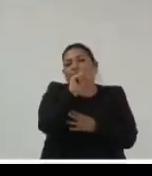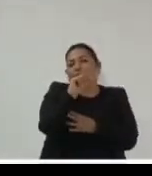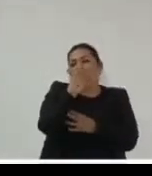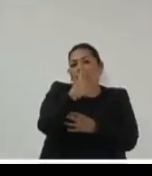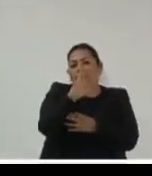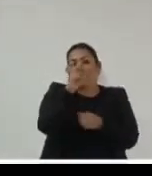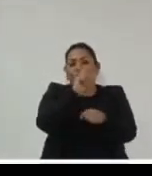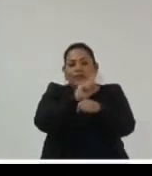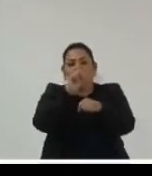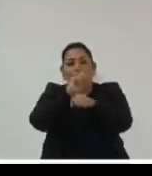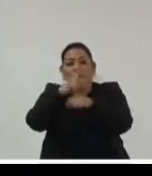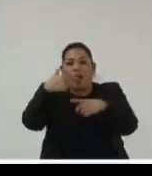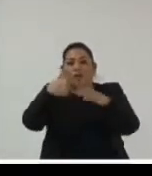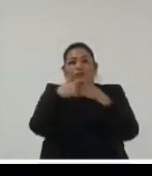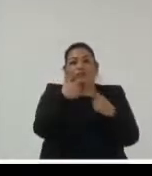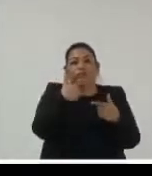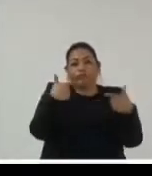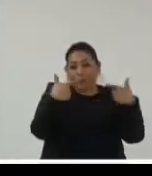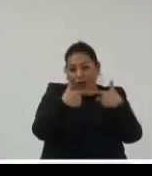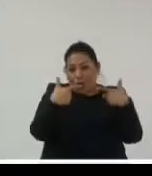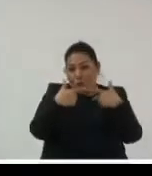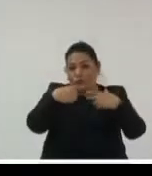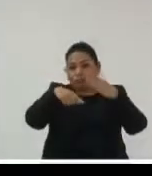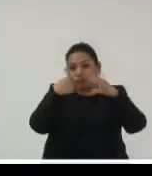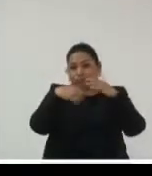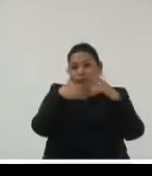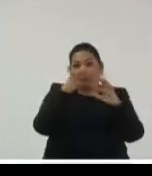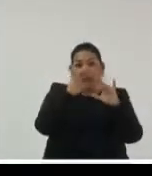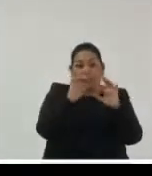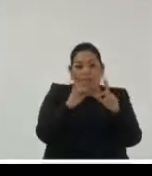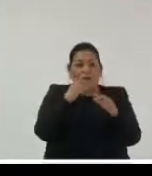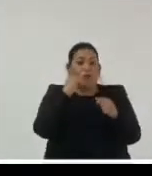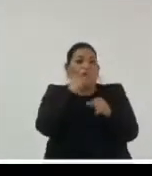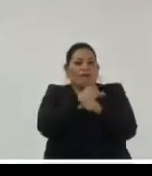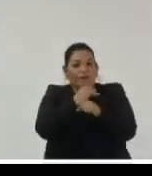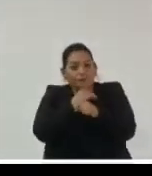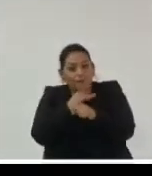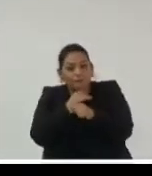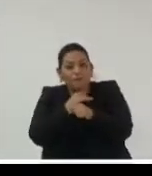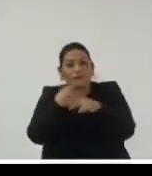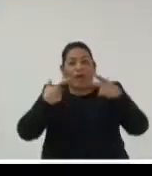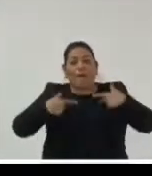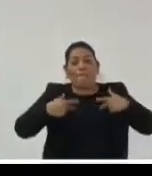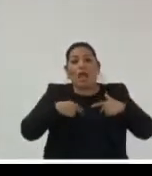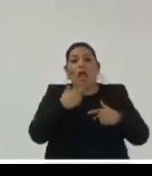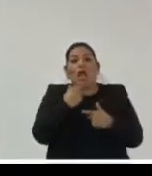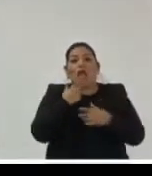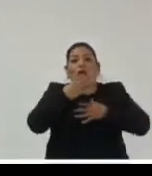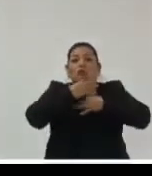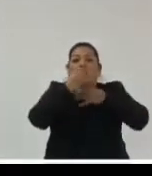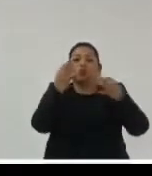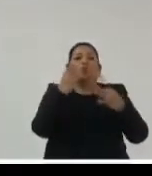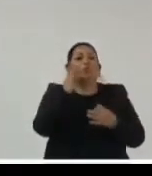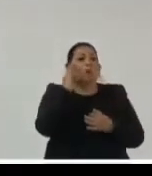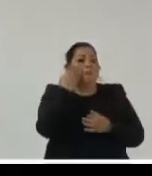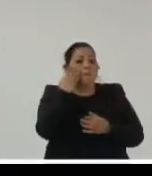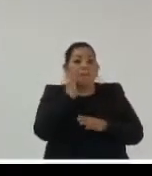por día algunos hasta 8 veces al día y el 43% de las personas en el mundo solo consumen noticias de facebook